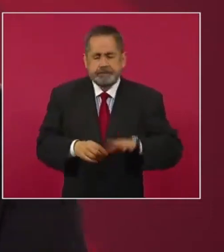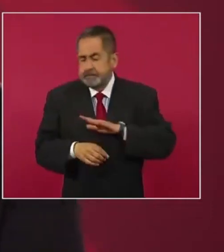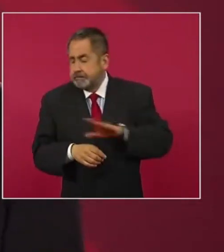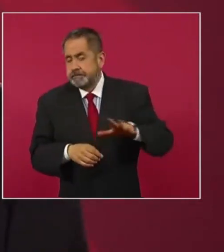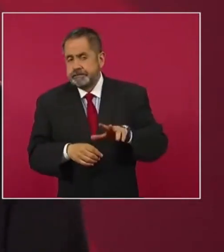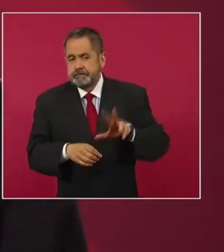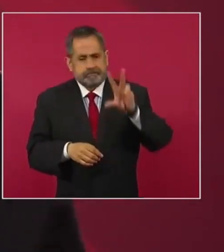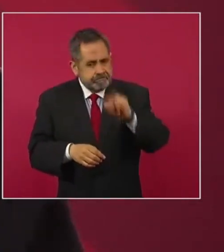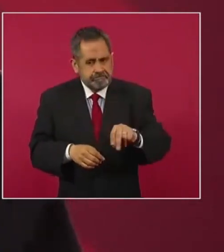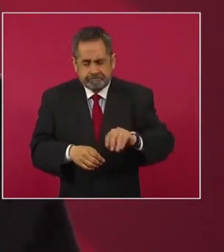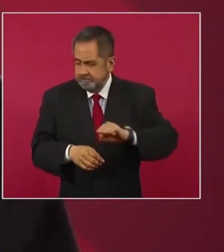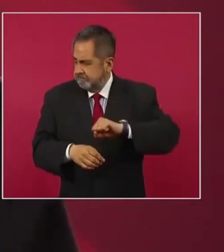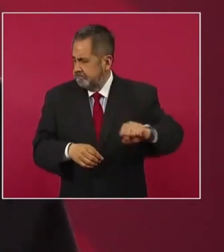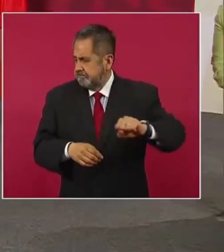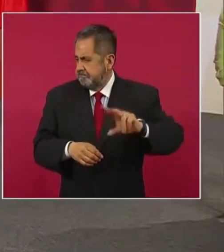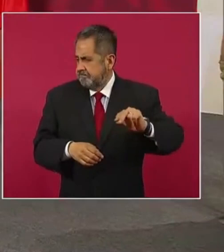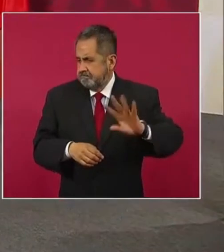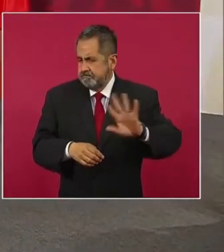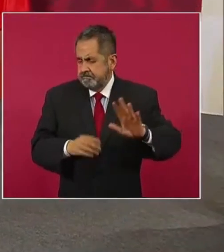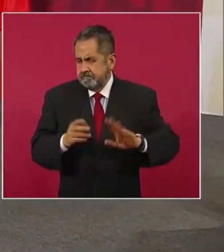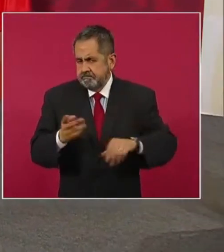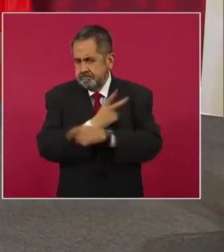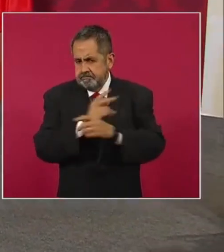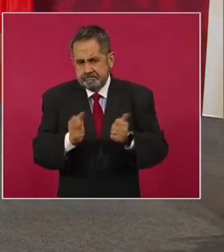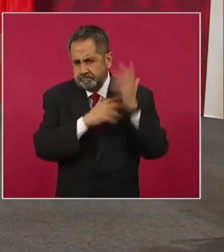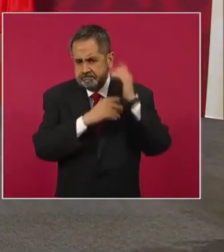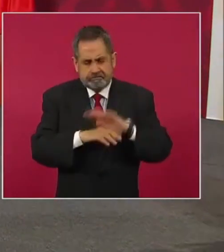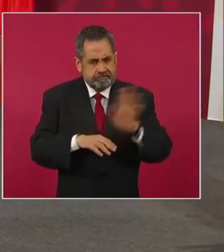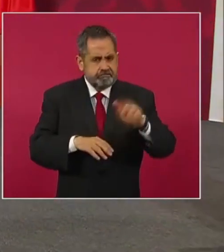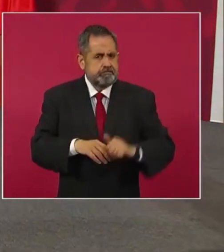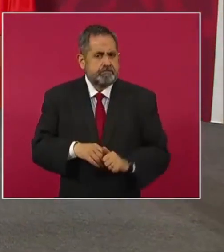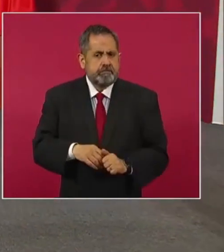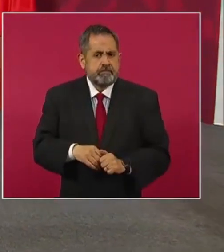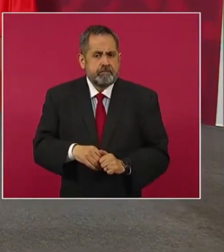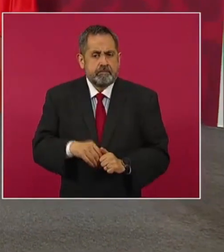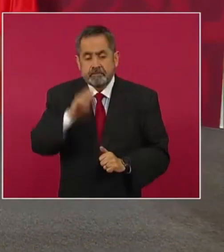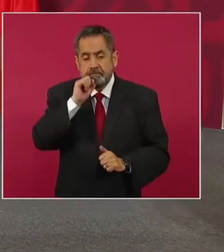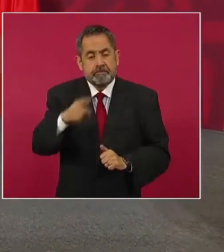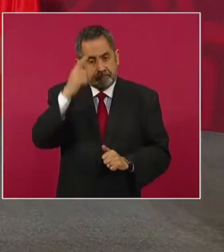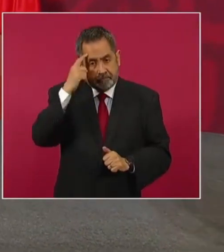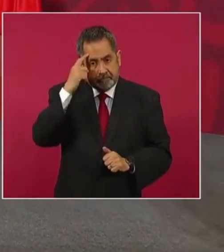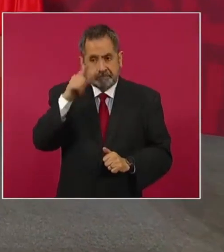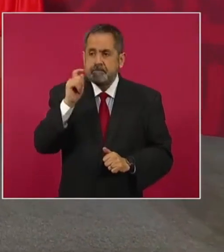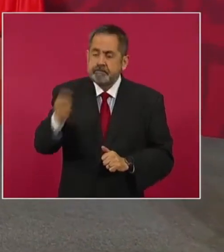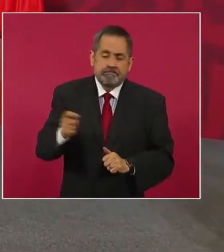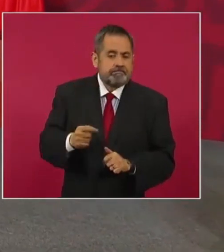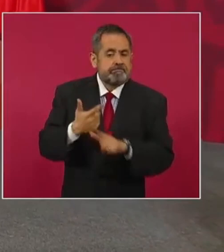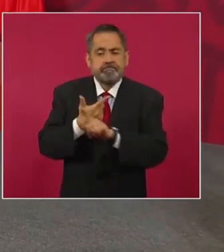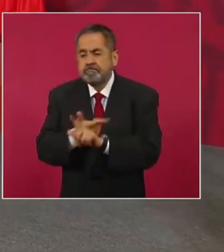queda atrás. Y también la libertad